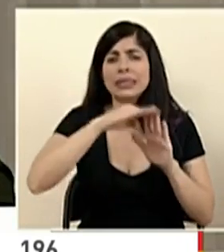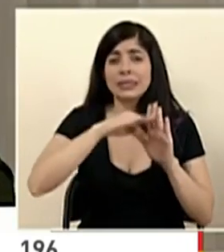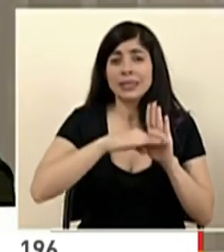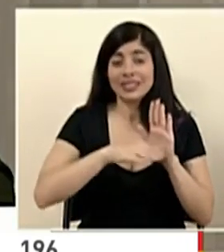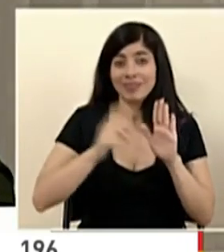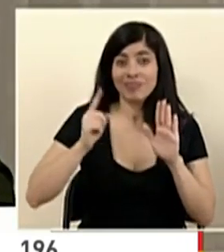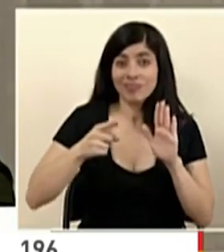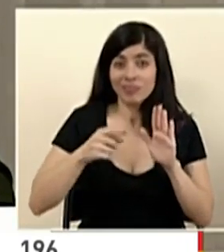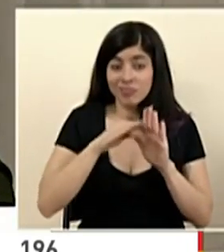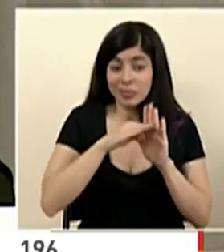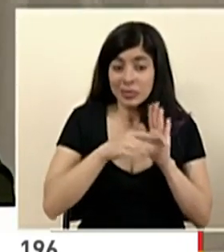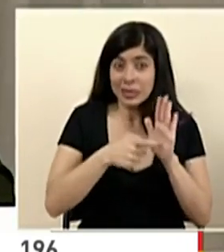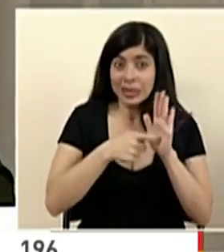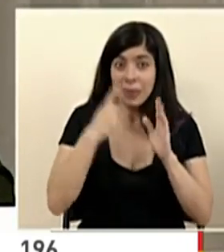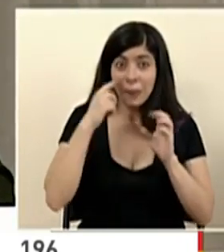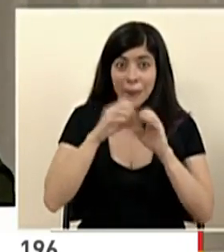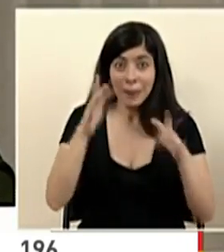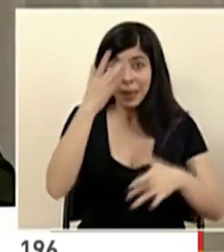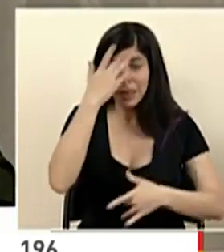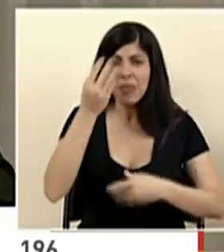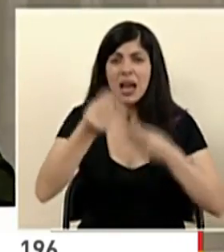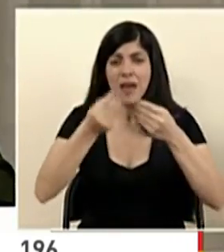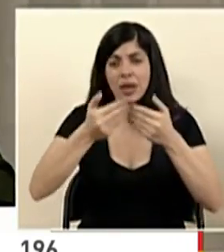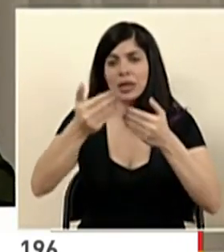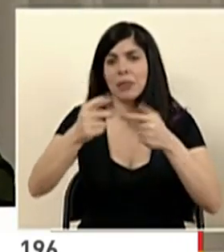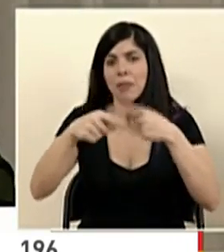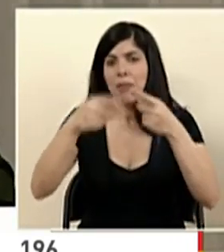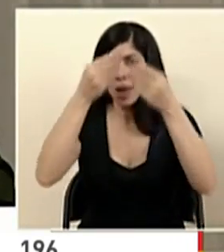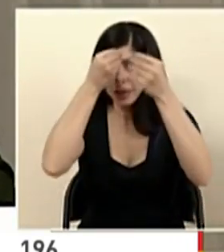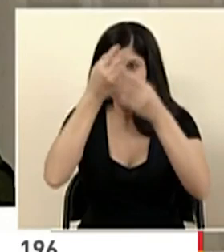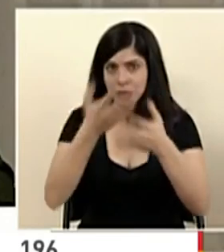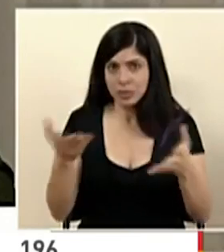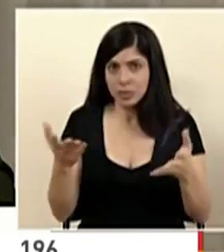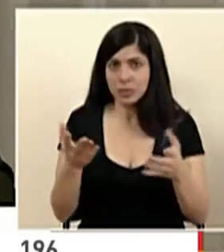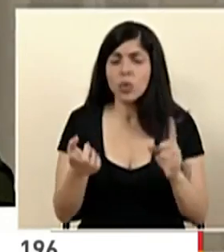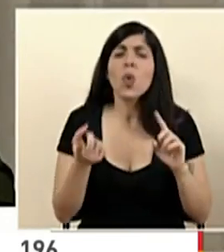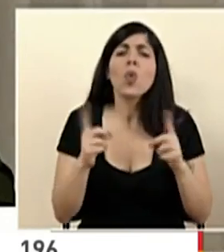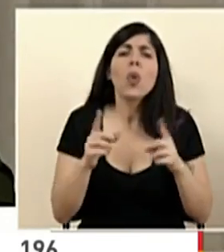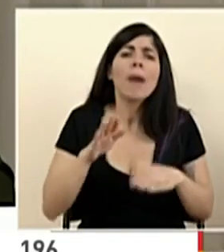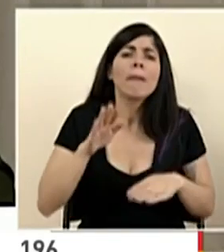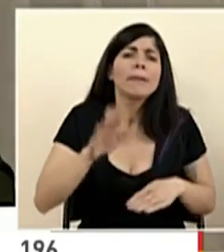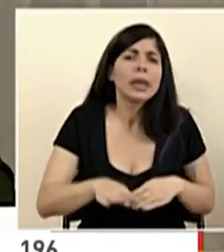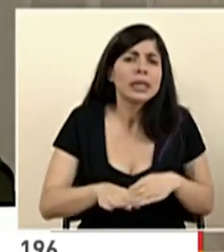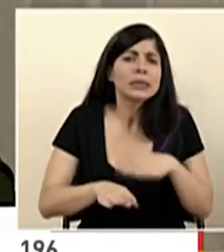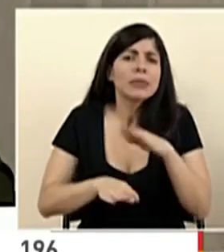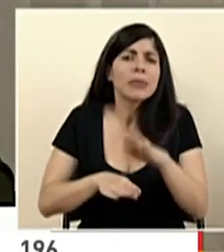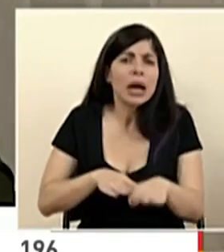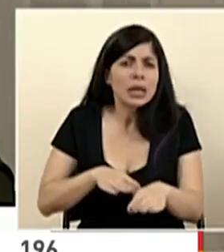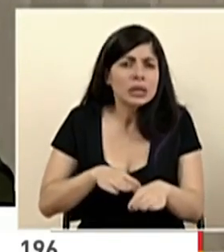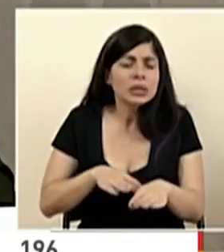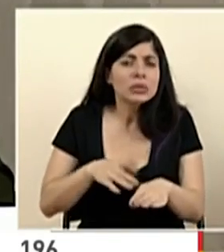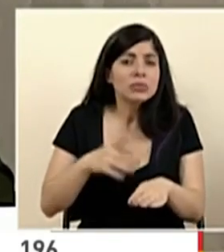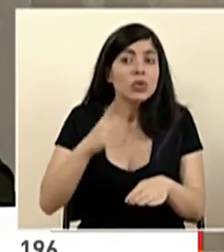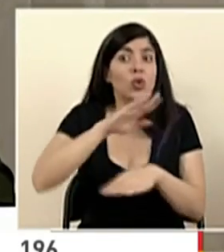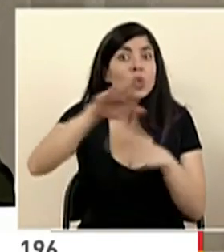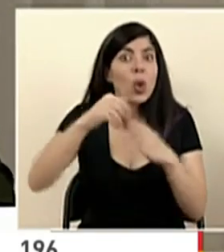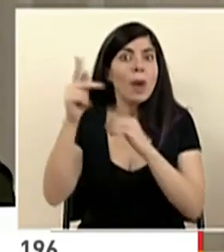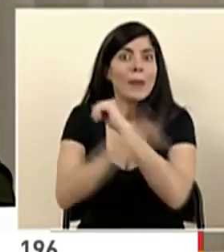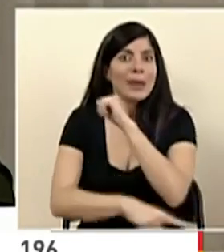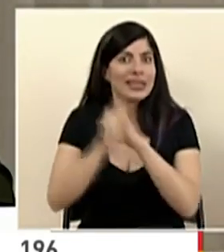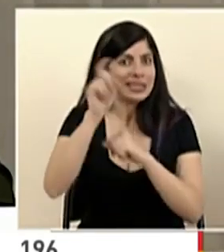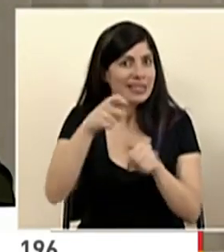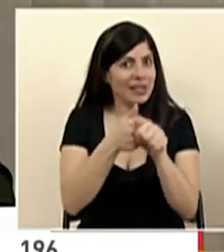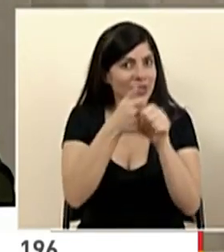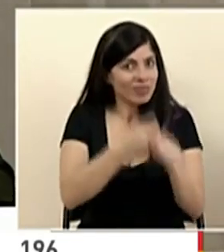continúan en esta pandemia. Ahí se anunciará que son los siguientes pasos a seguir por todo el país